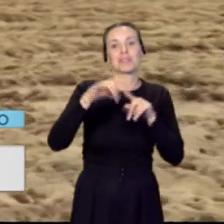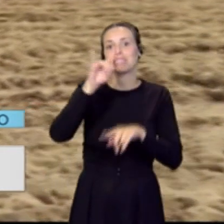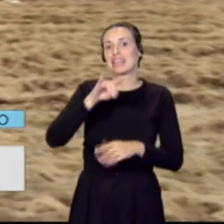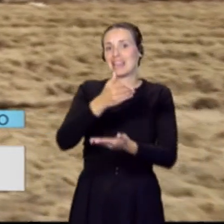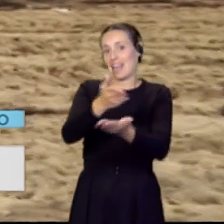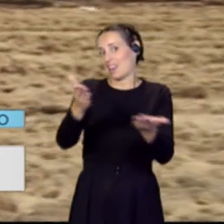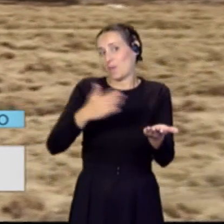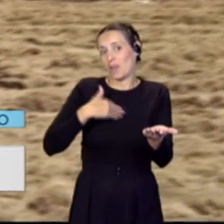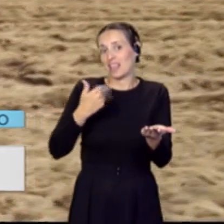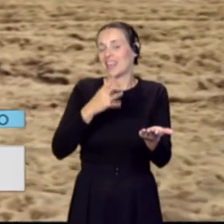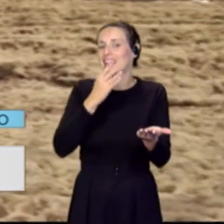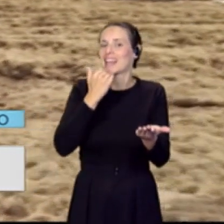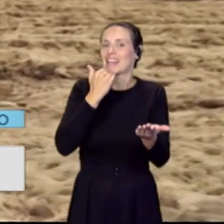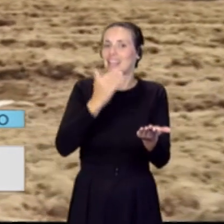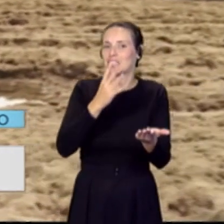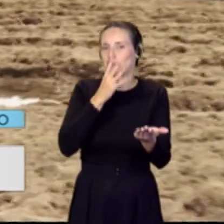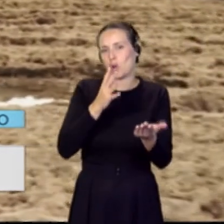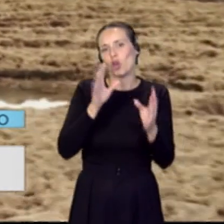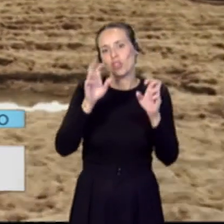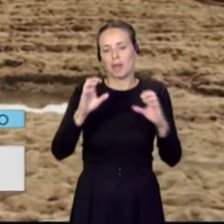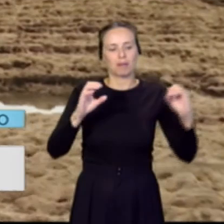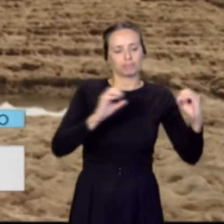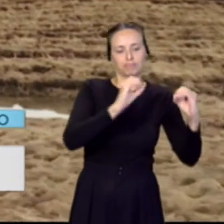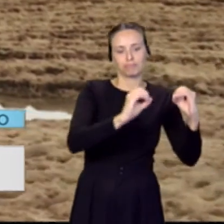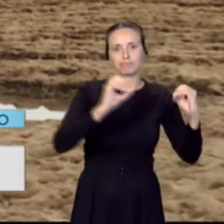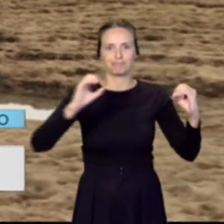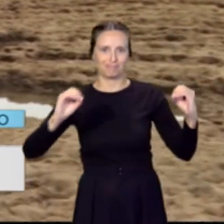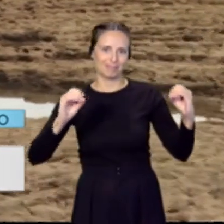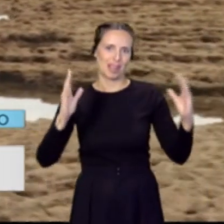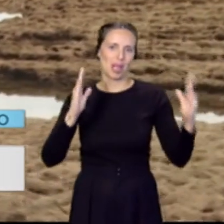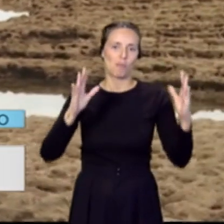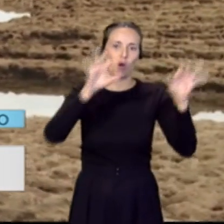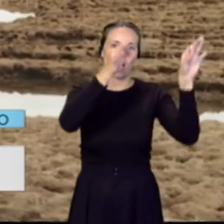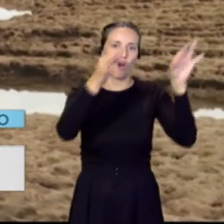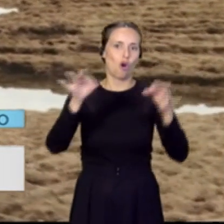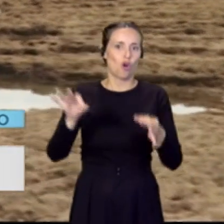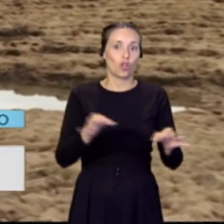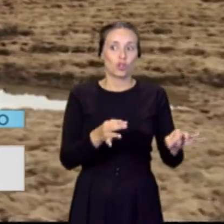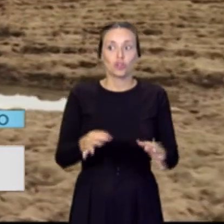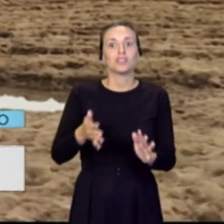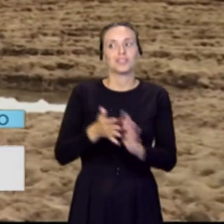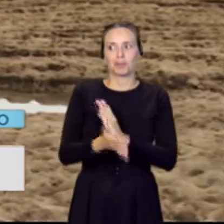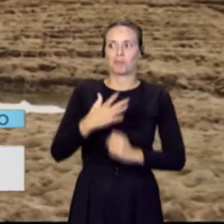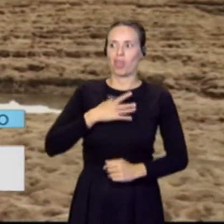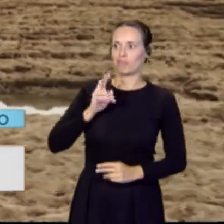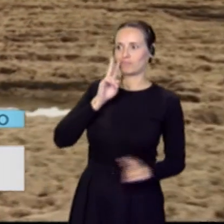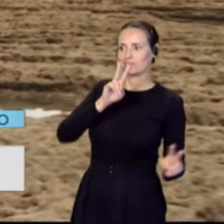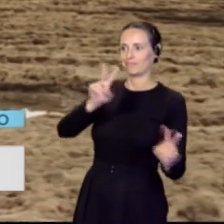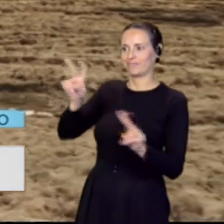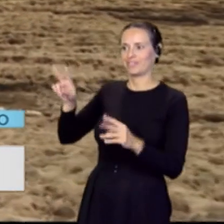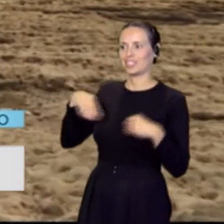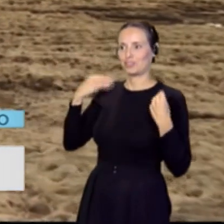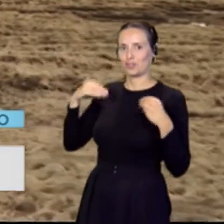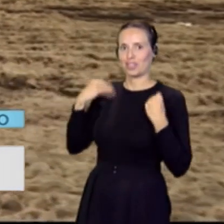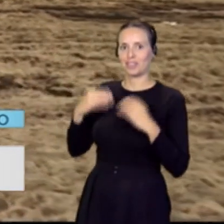equinóxido que se produce en este equinóxido de otoño y que nos permite disfrutar de paisajes como este. Luego,